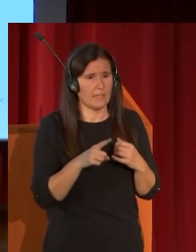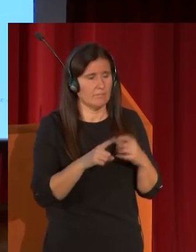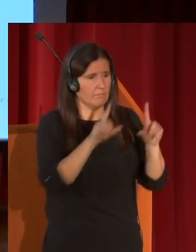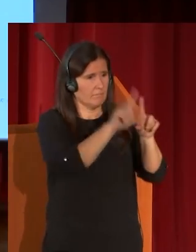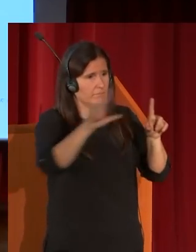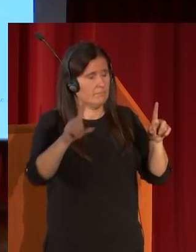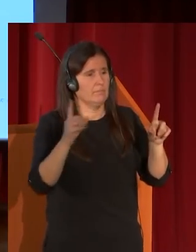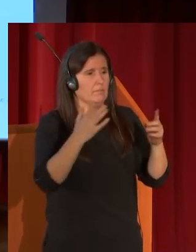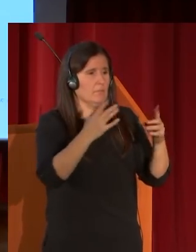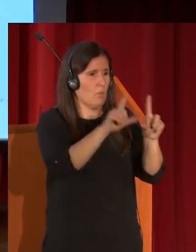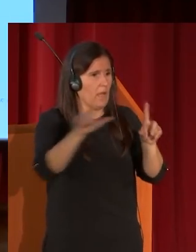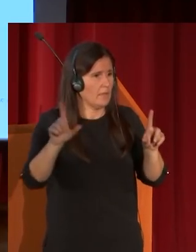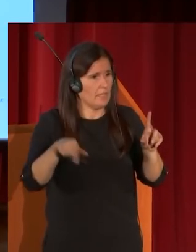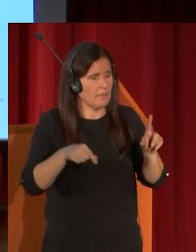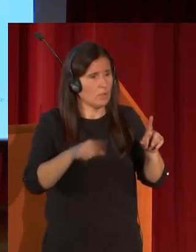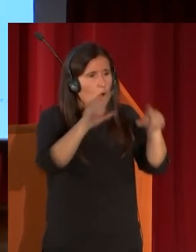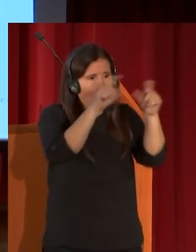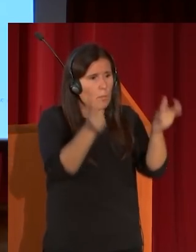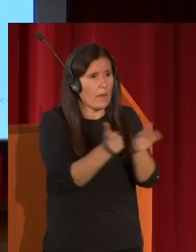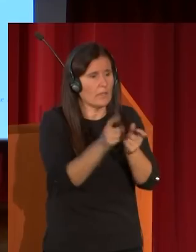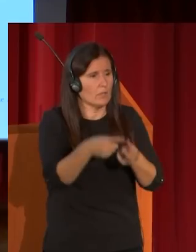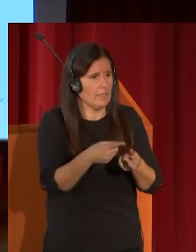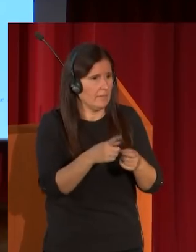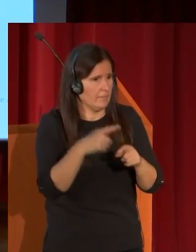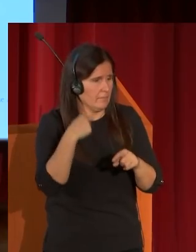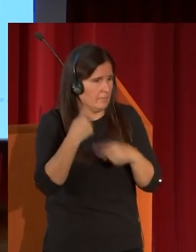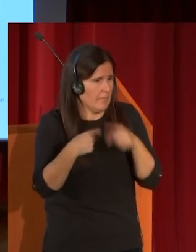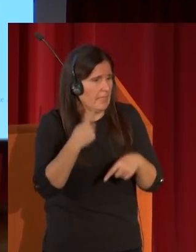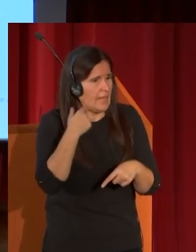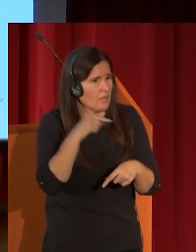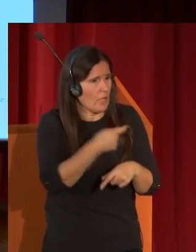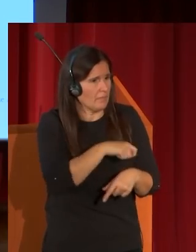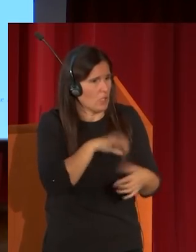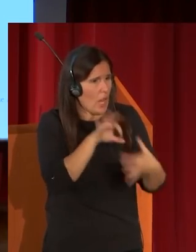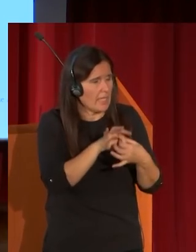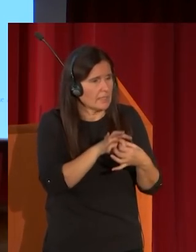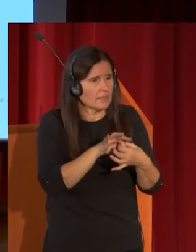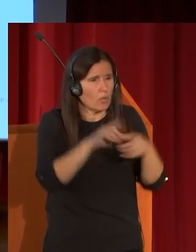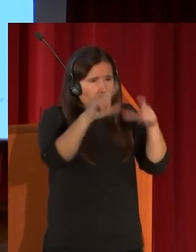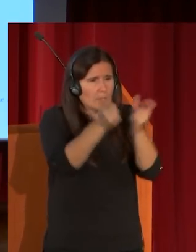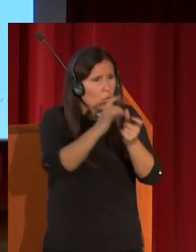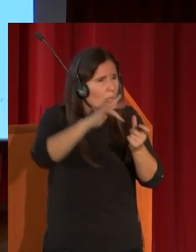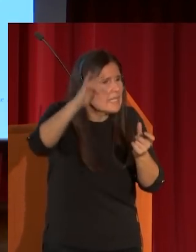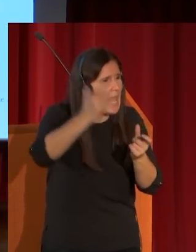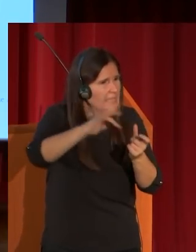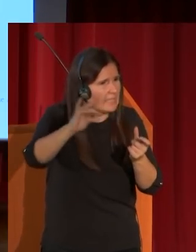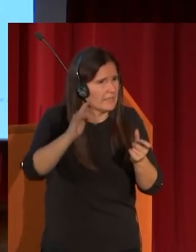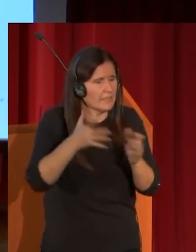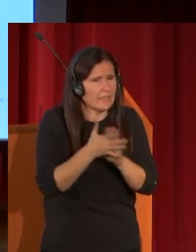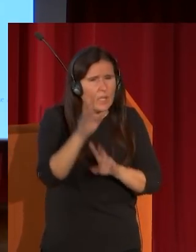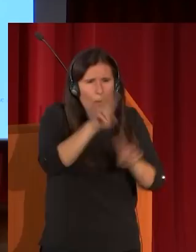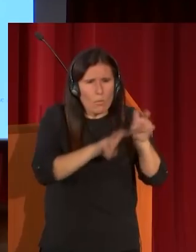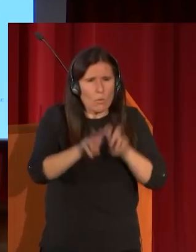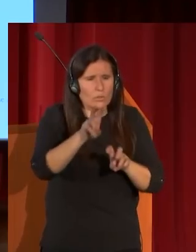con marcos también de tradición española brillantes hay esa búsqueda de un mundo de belleza